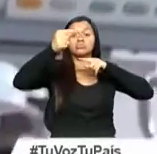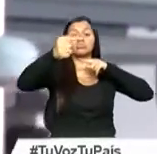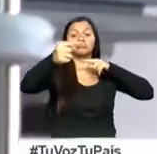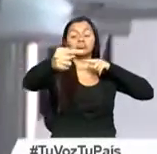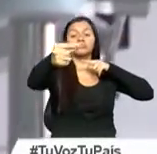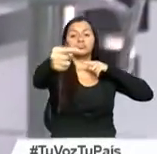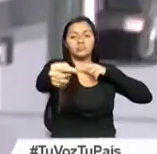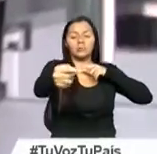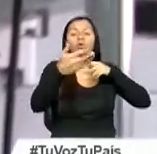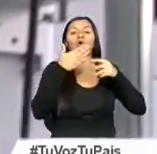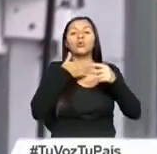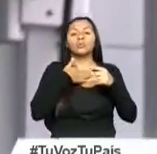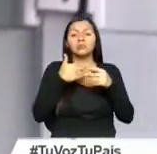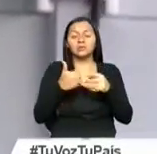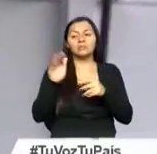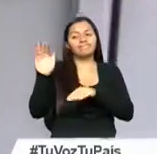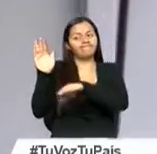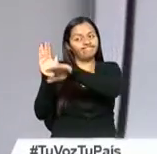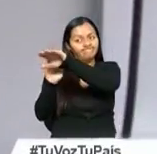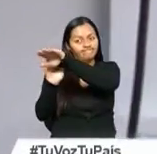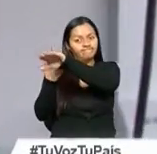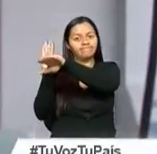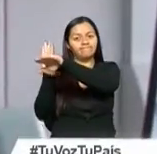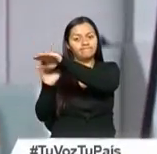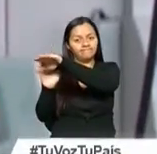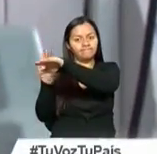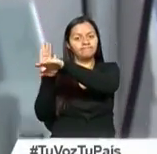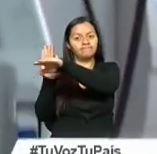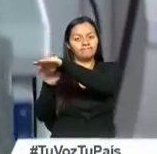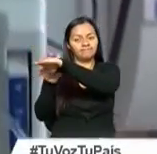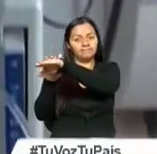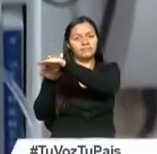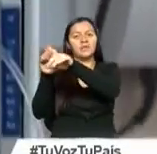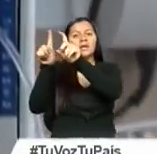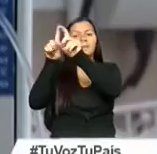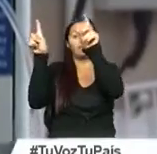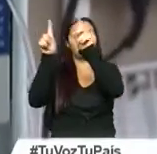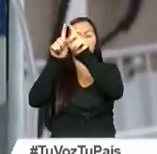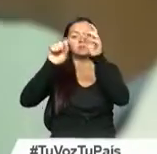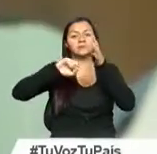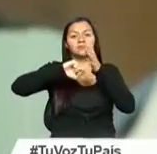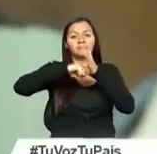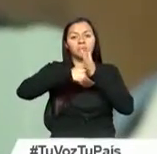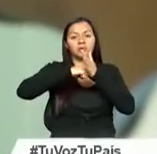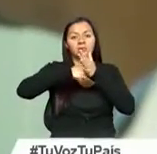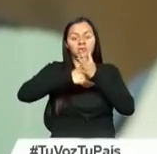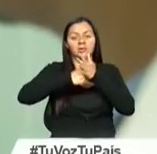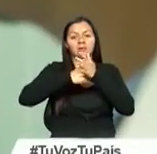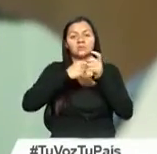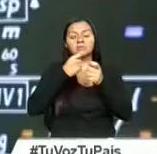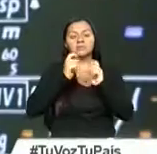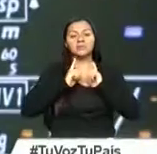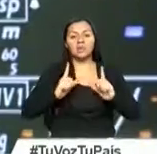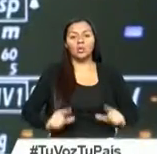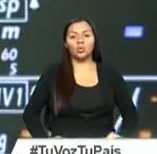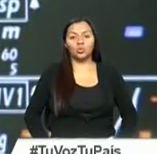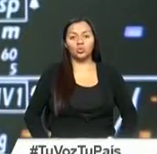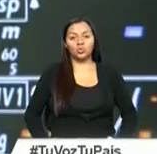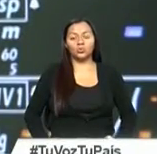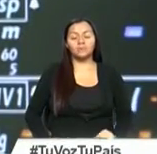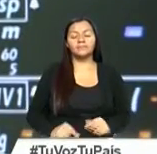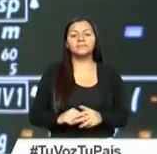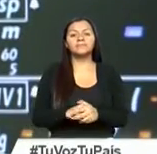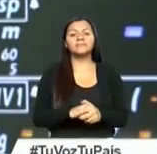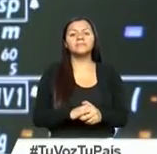medidas preventivas dictadas por la autoridad de competencia a las compañías de seguros que ofrecen cobertura en servicios de salud y medicina